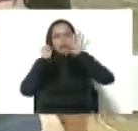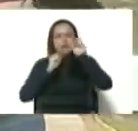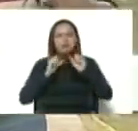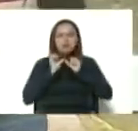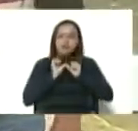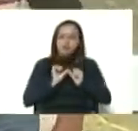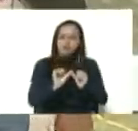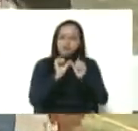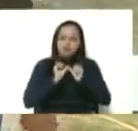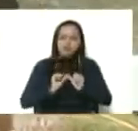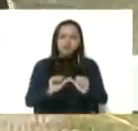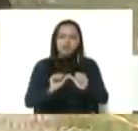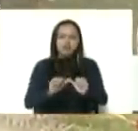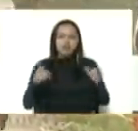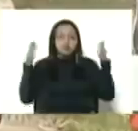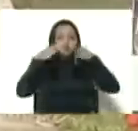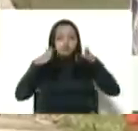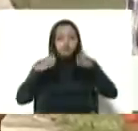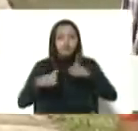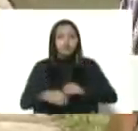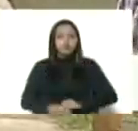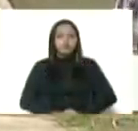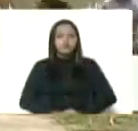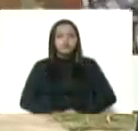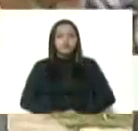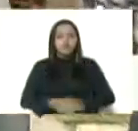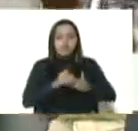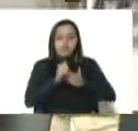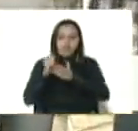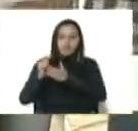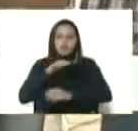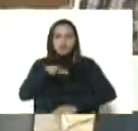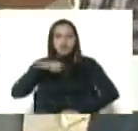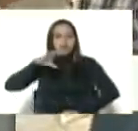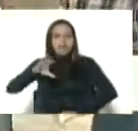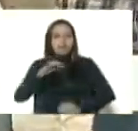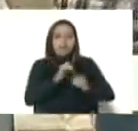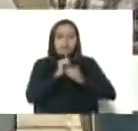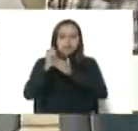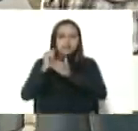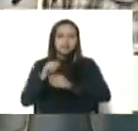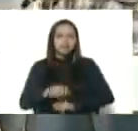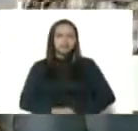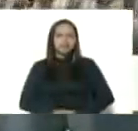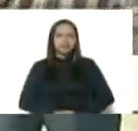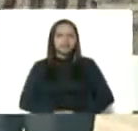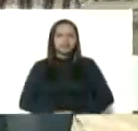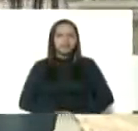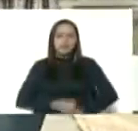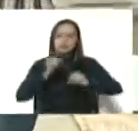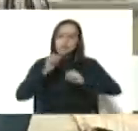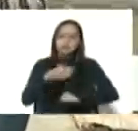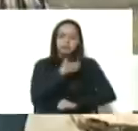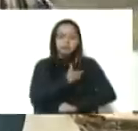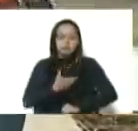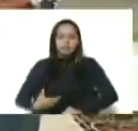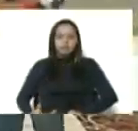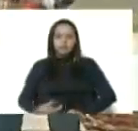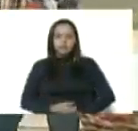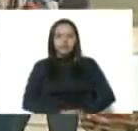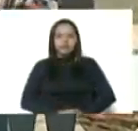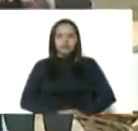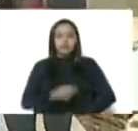dirigiendo nuestra patria de héroes y heroínas. Así es, presidente, y aquí estamos